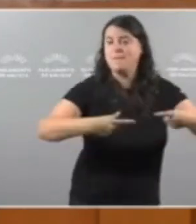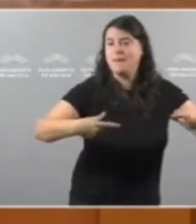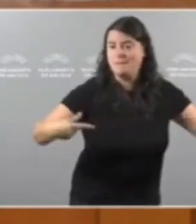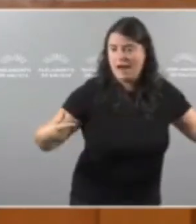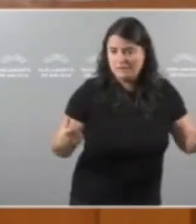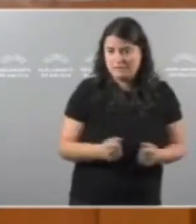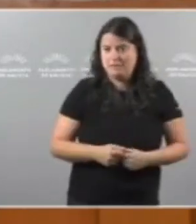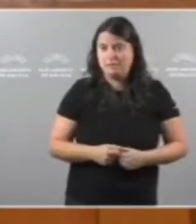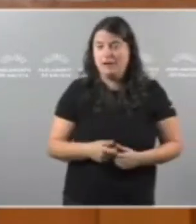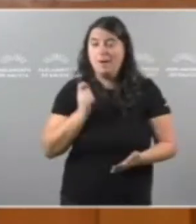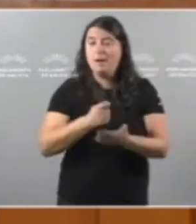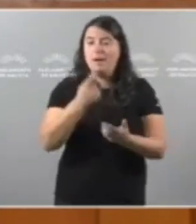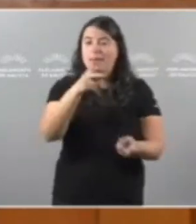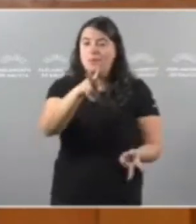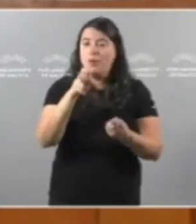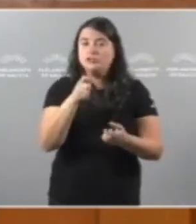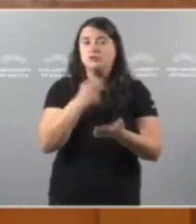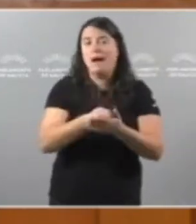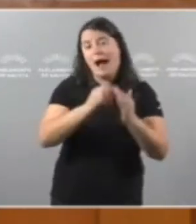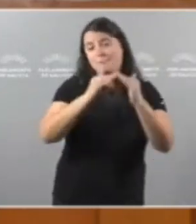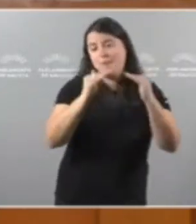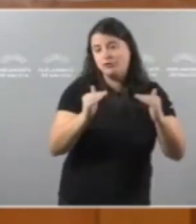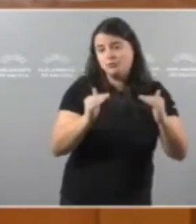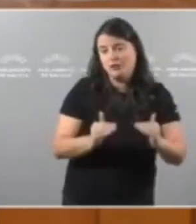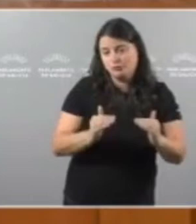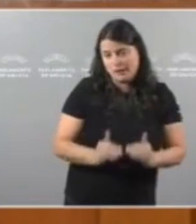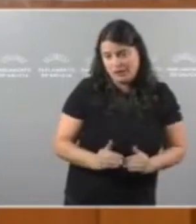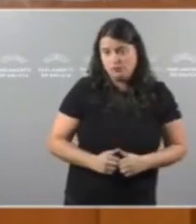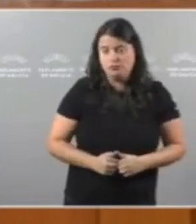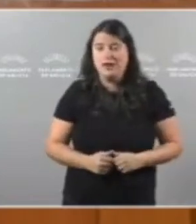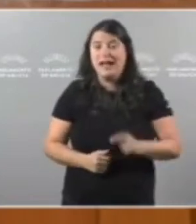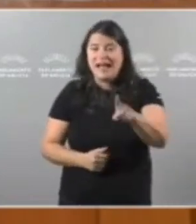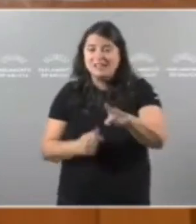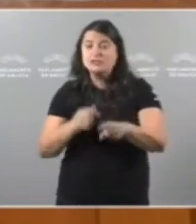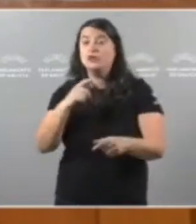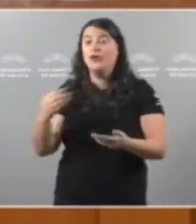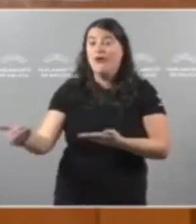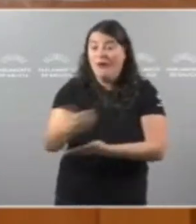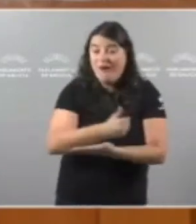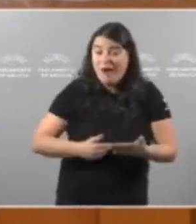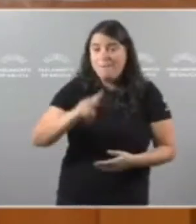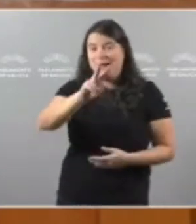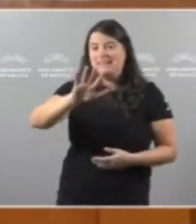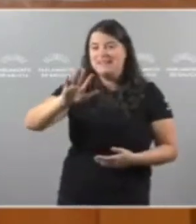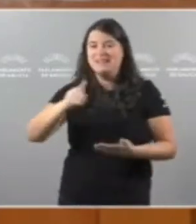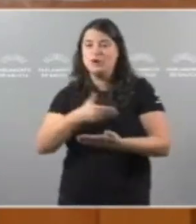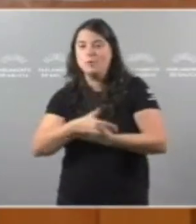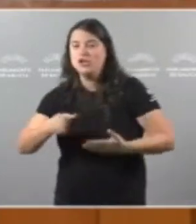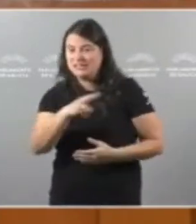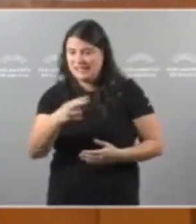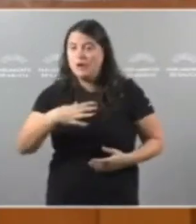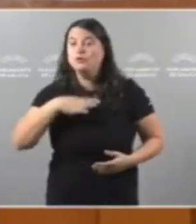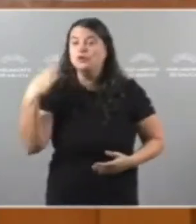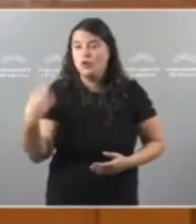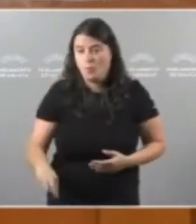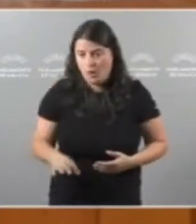pagando menos impostos E este cambio aportaría 25 millóns de euros As arcas públicas